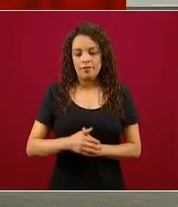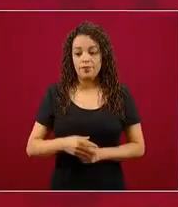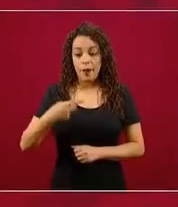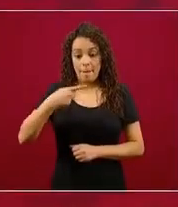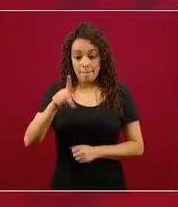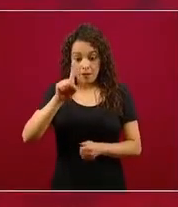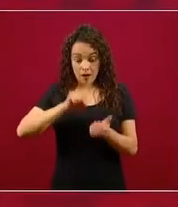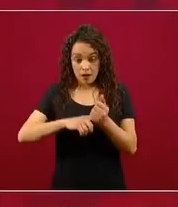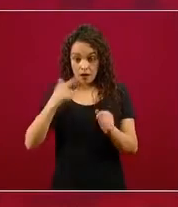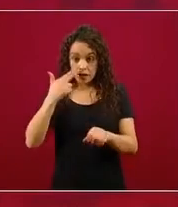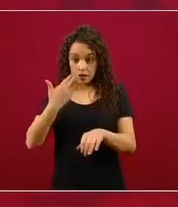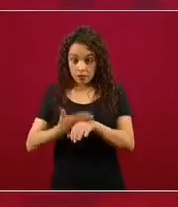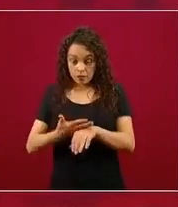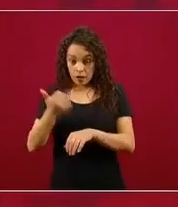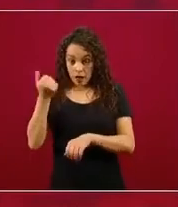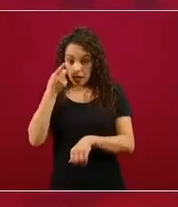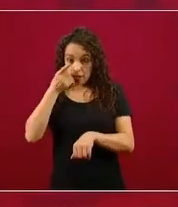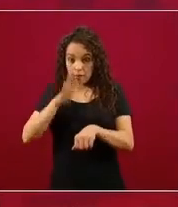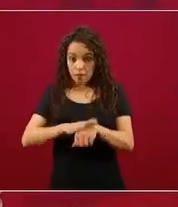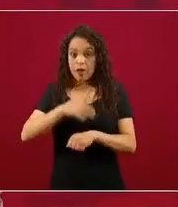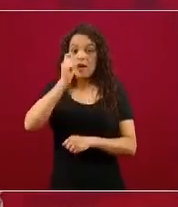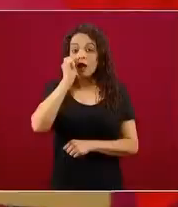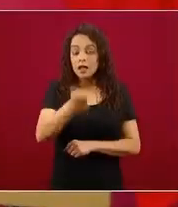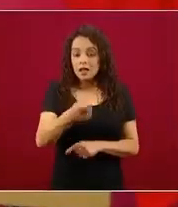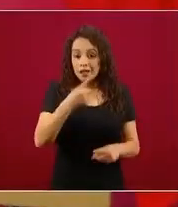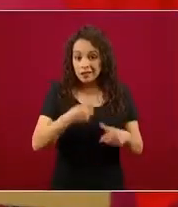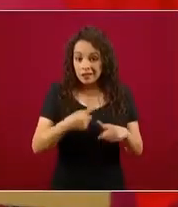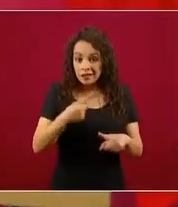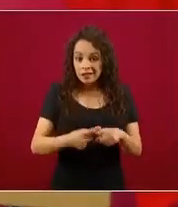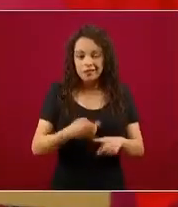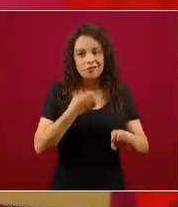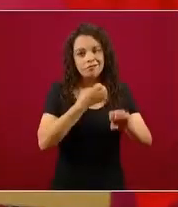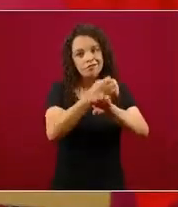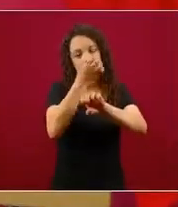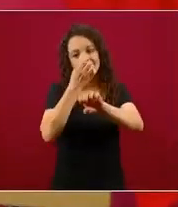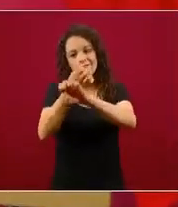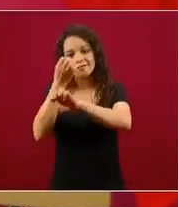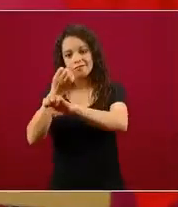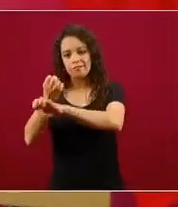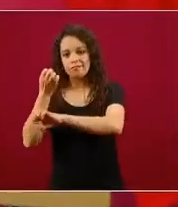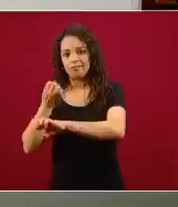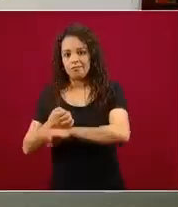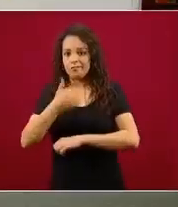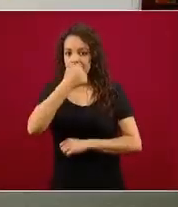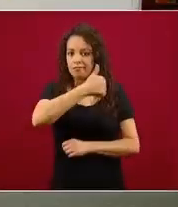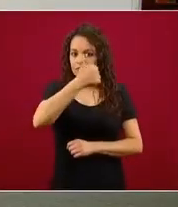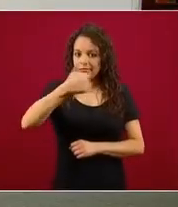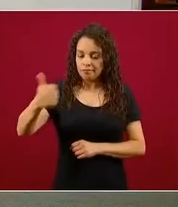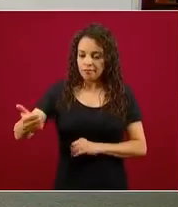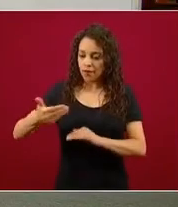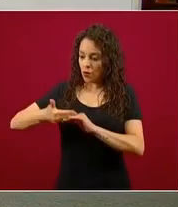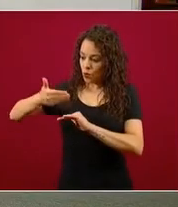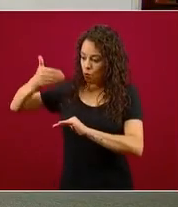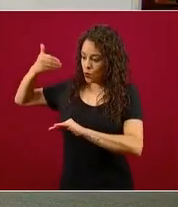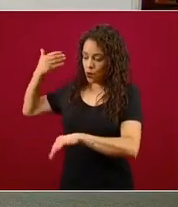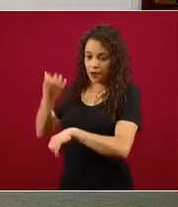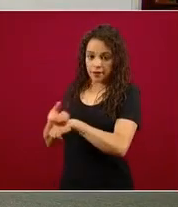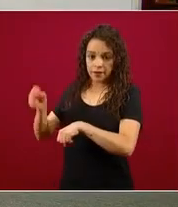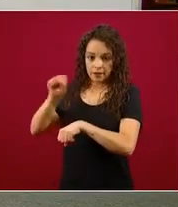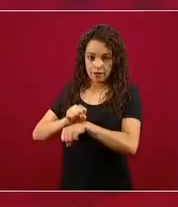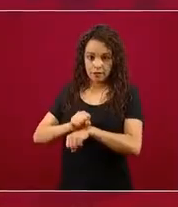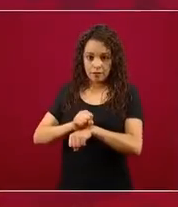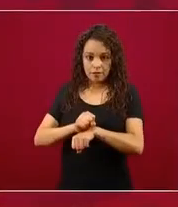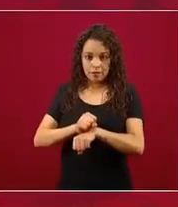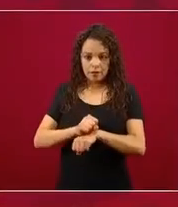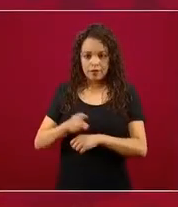para los estados. Semanas atrás, de acuerdo a las propuestas técnicas del